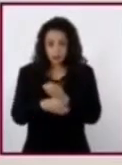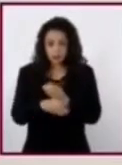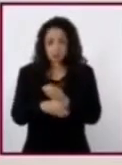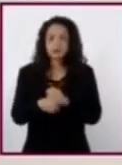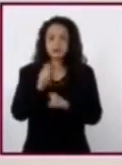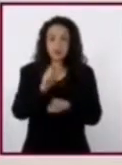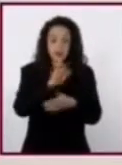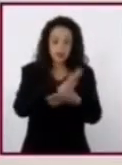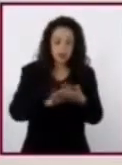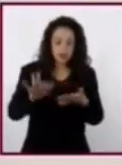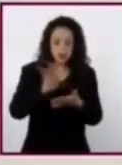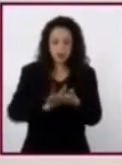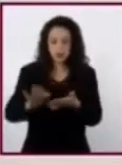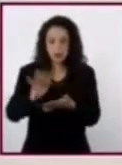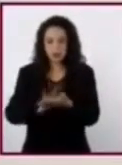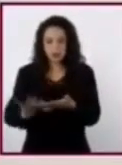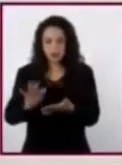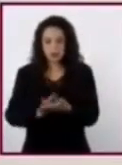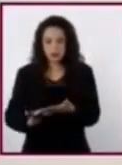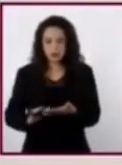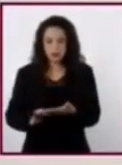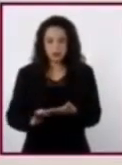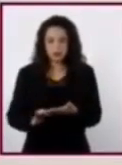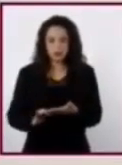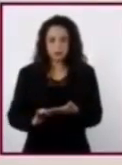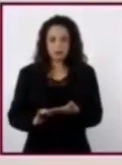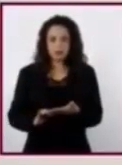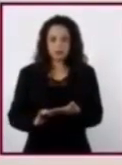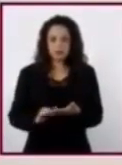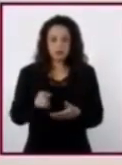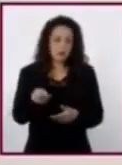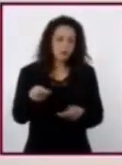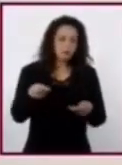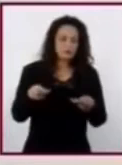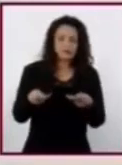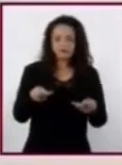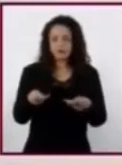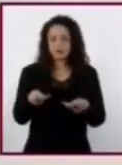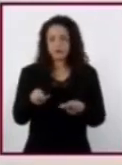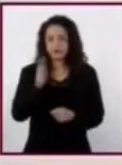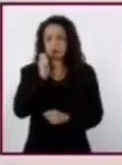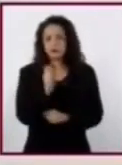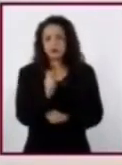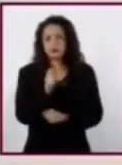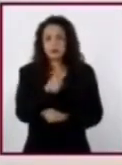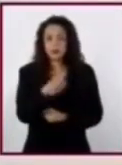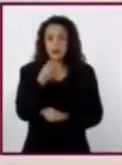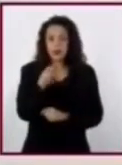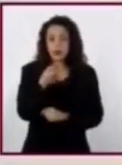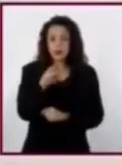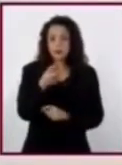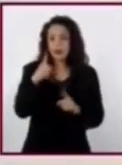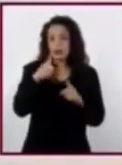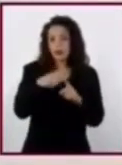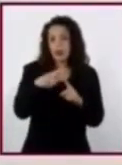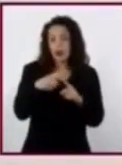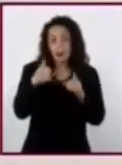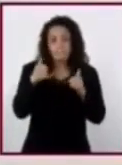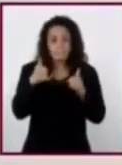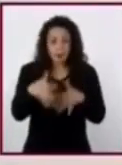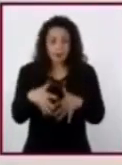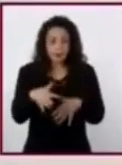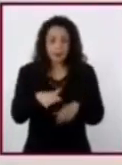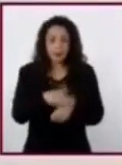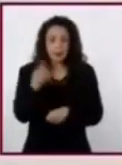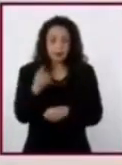leer sus probetas y sus preparados, tarea singularmente ardua, porque